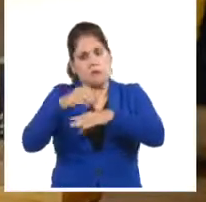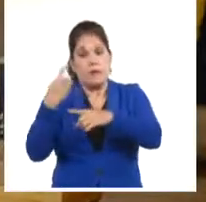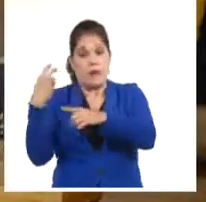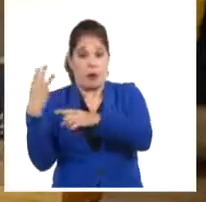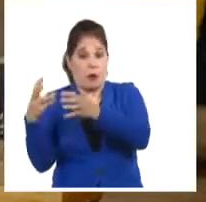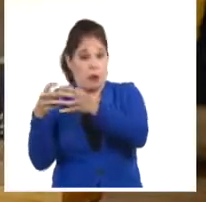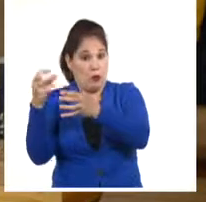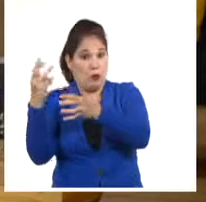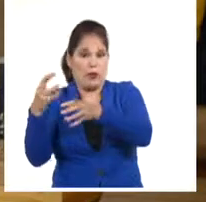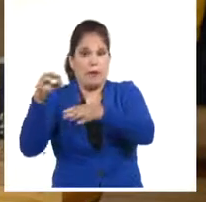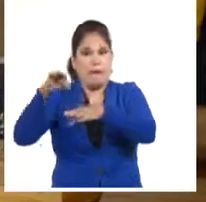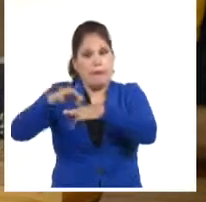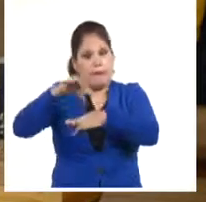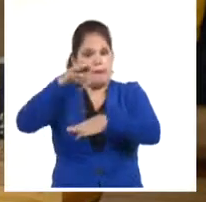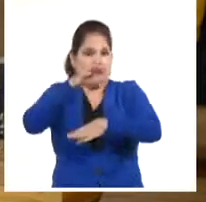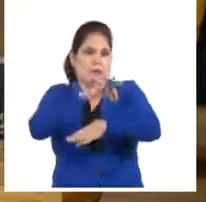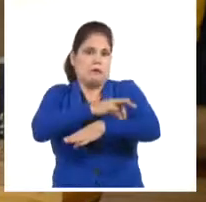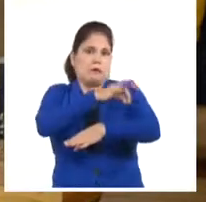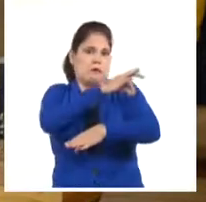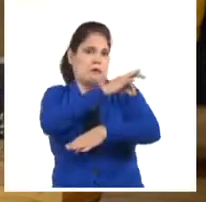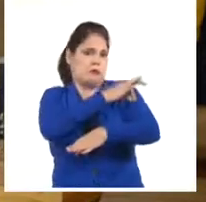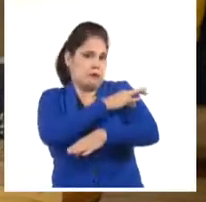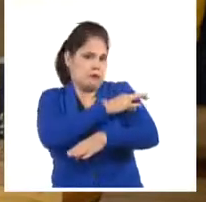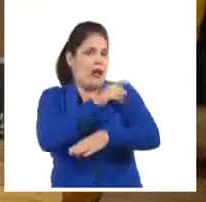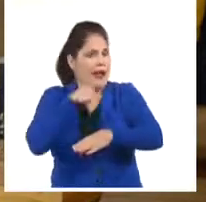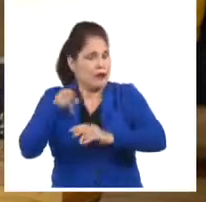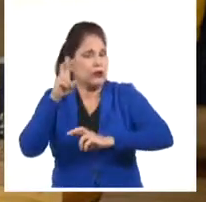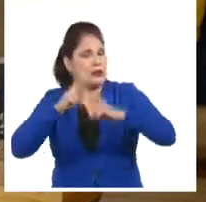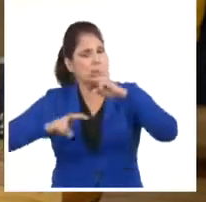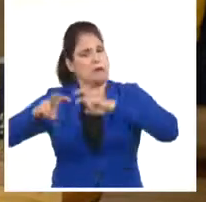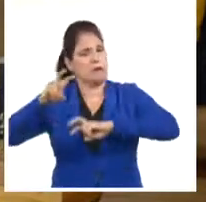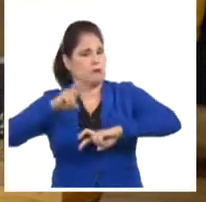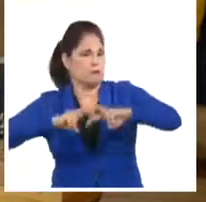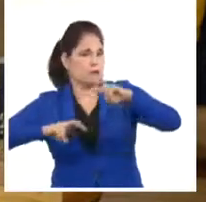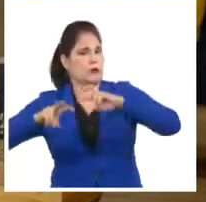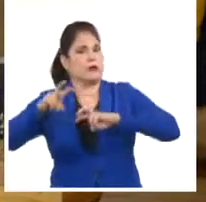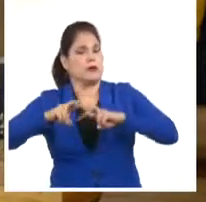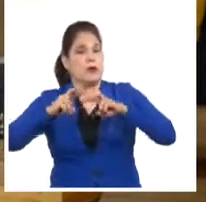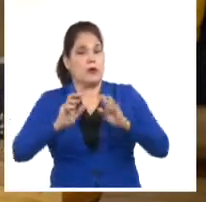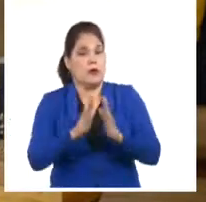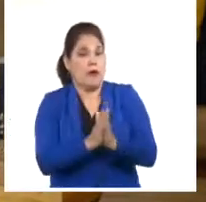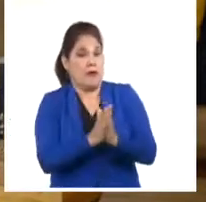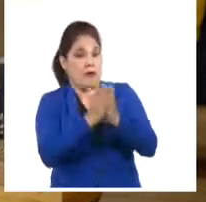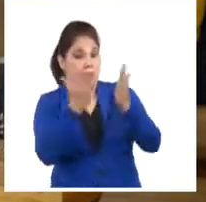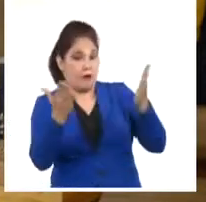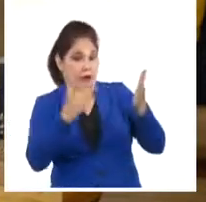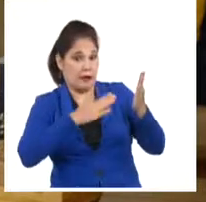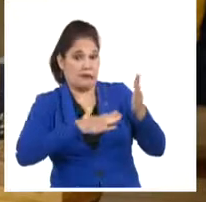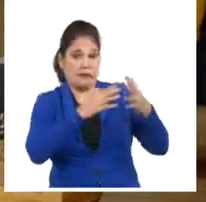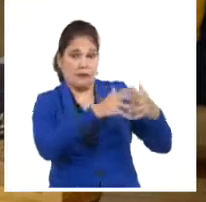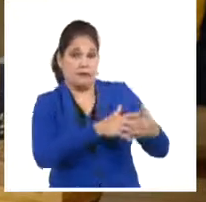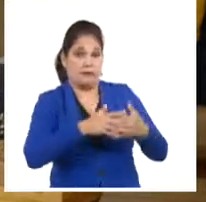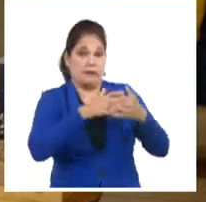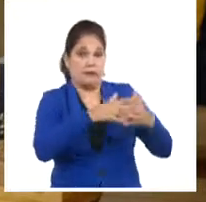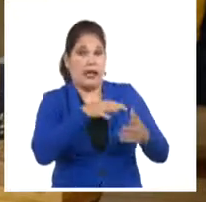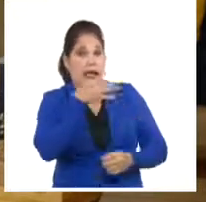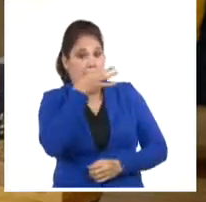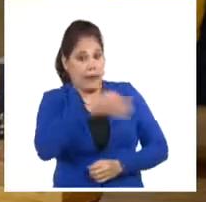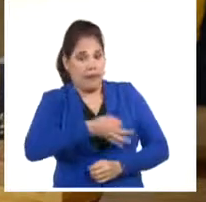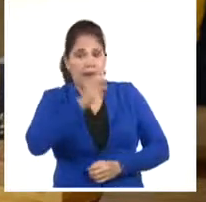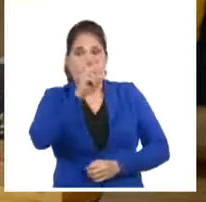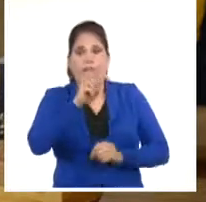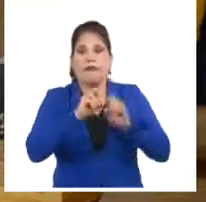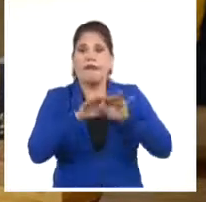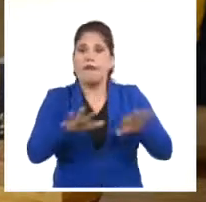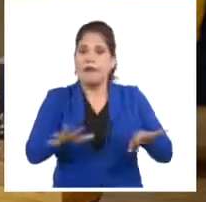reciente investigación, aún por revisar, pero ya accesible a través de la revista Nation Medicine, sugiere que el actual virus